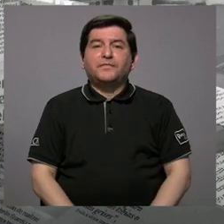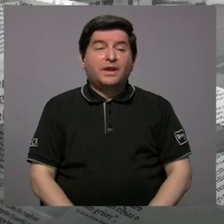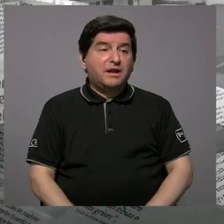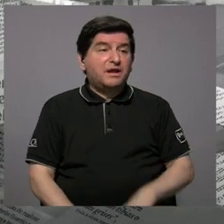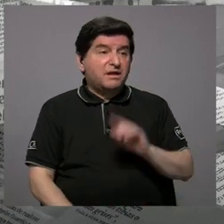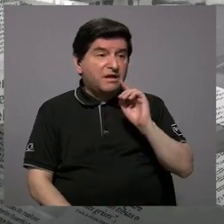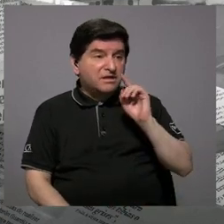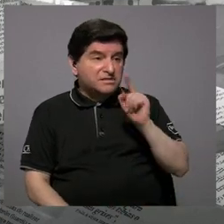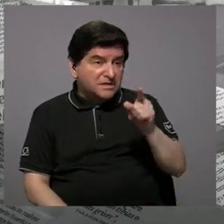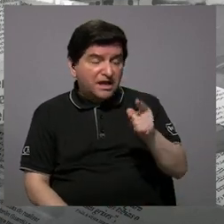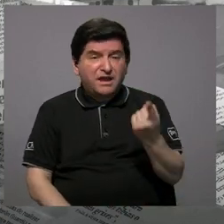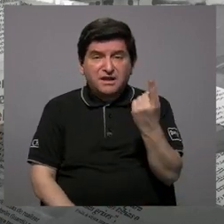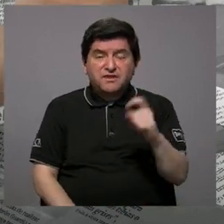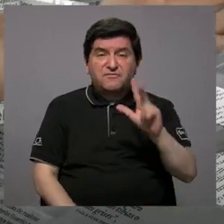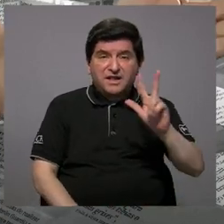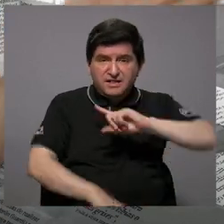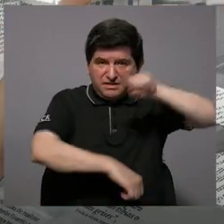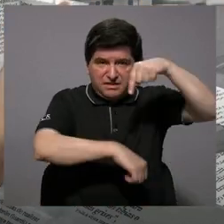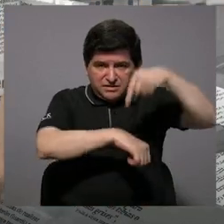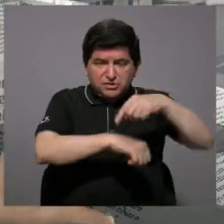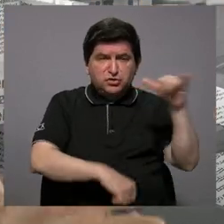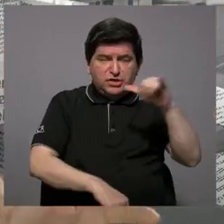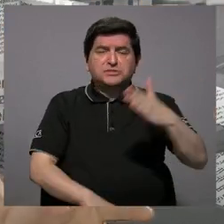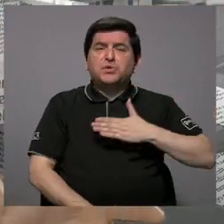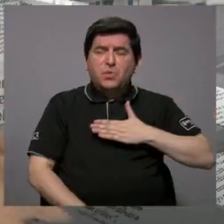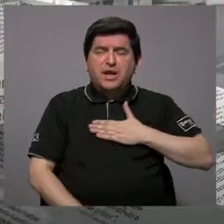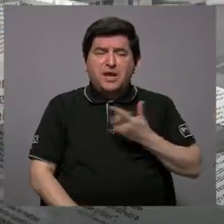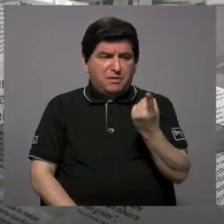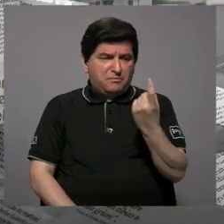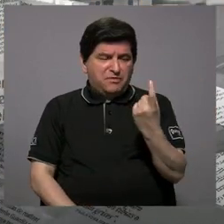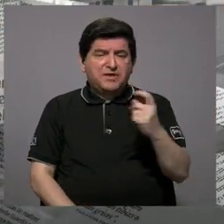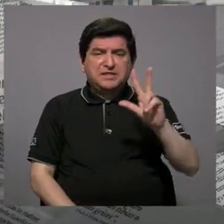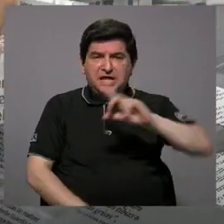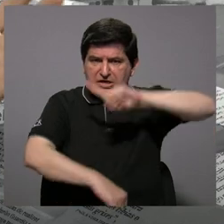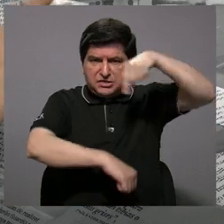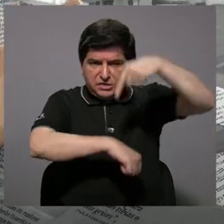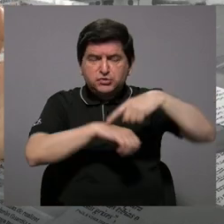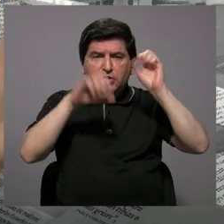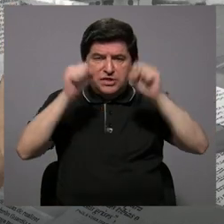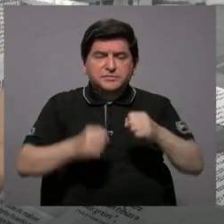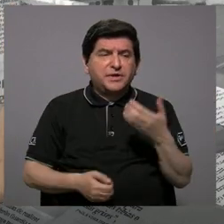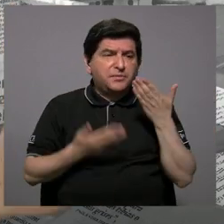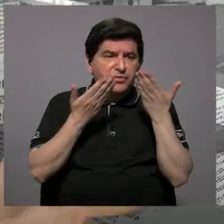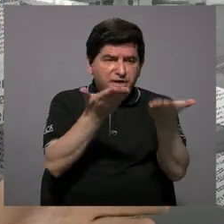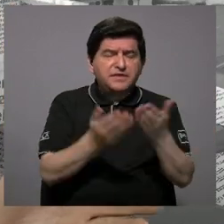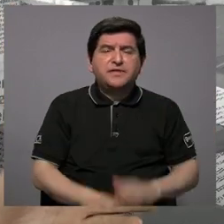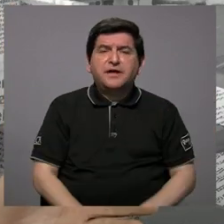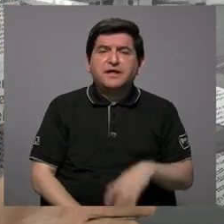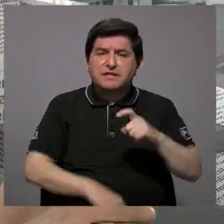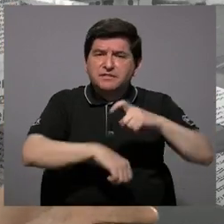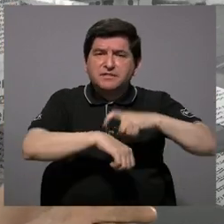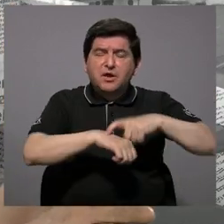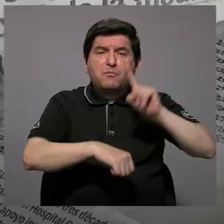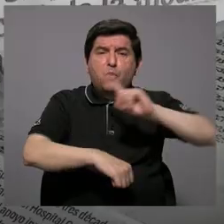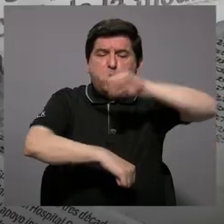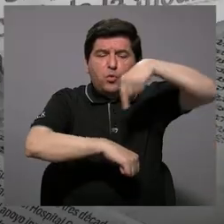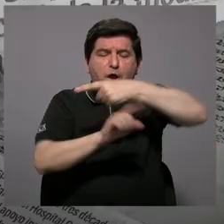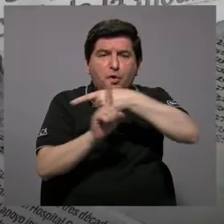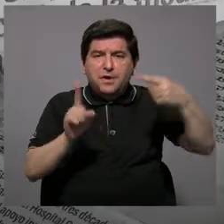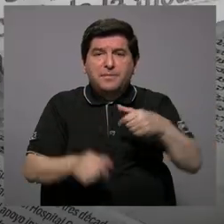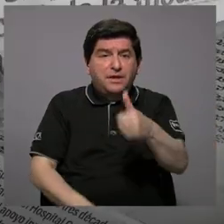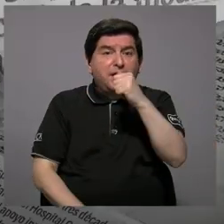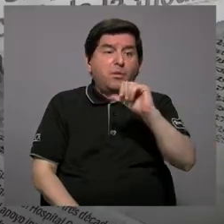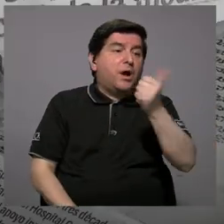te falta tres horas que me la quiten a mí tres horas para que te pongan hora y media pero bueno